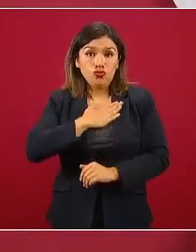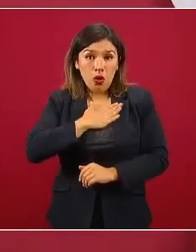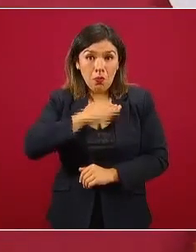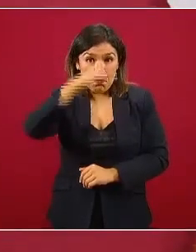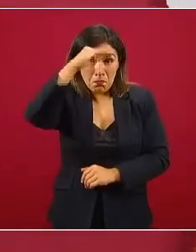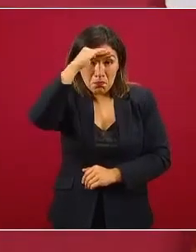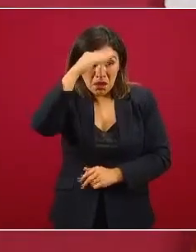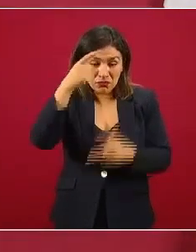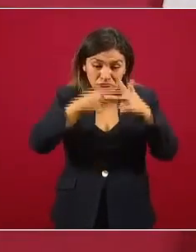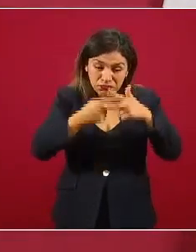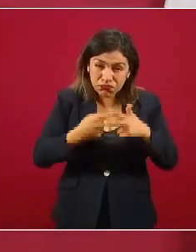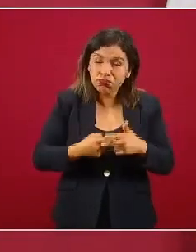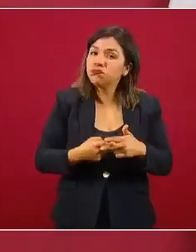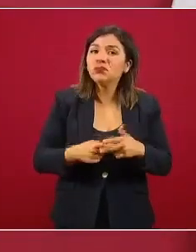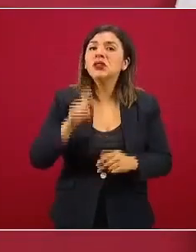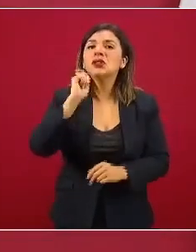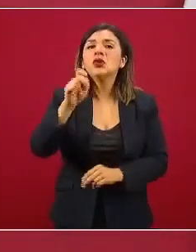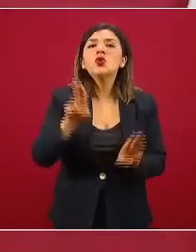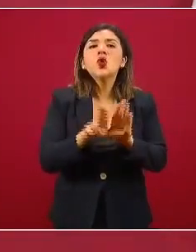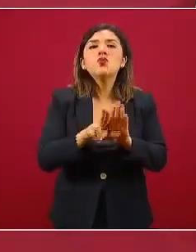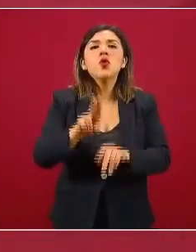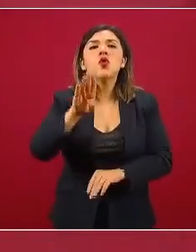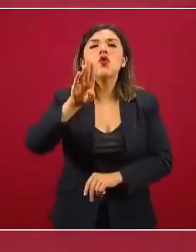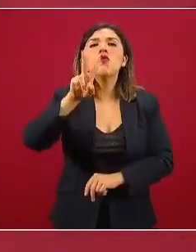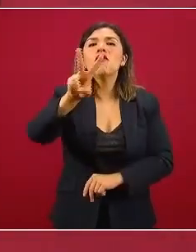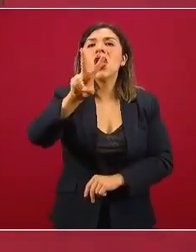es que va a ser una V,